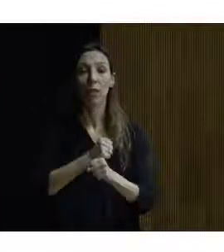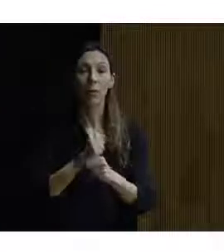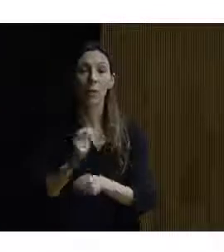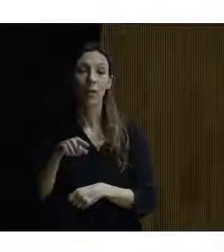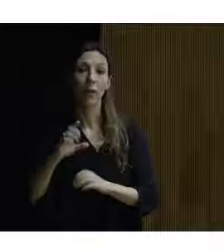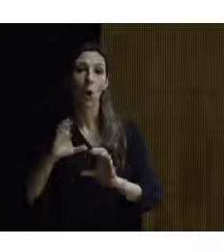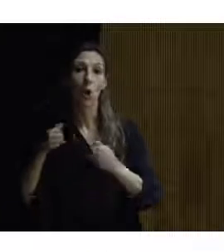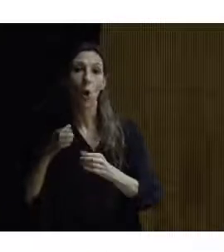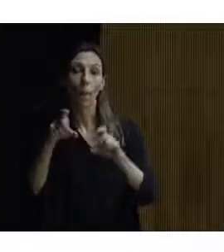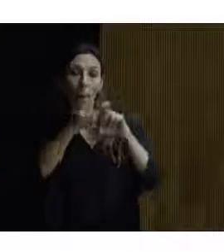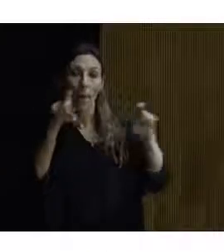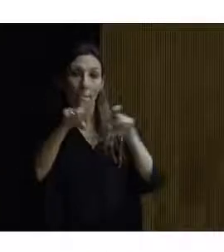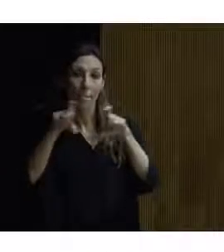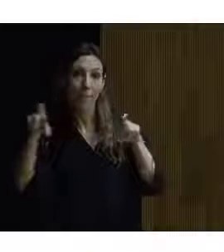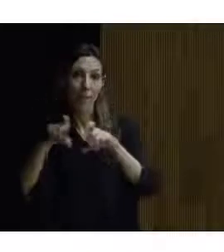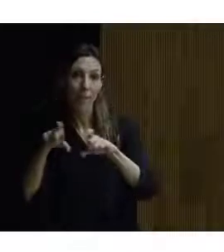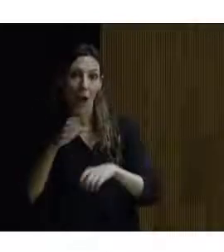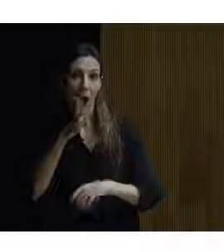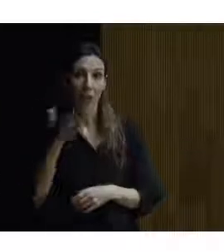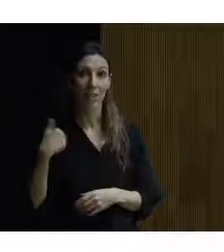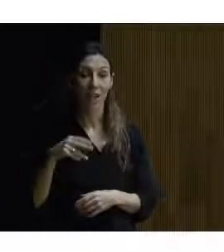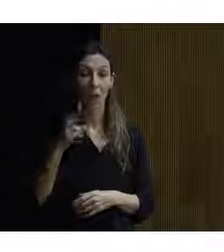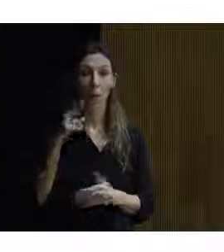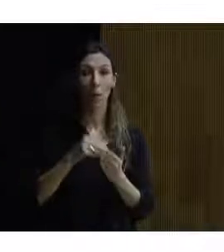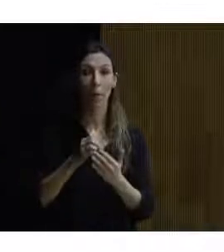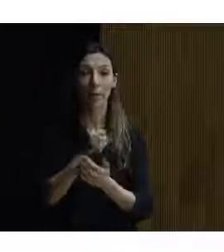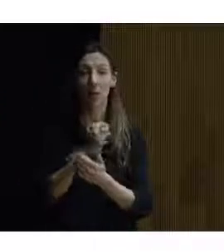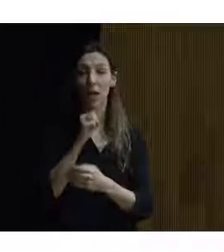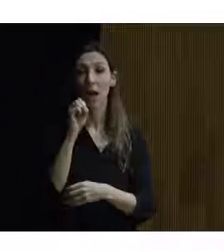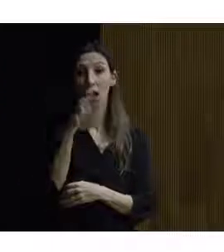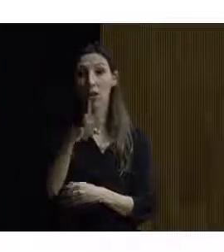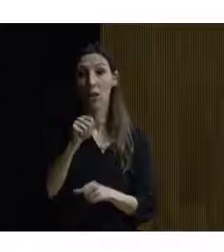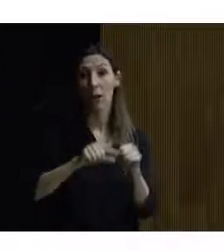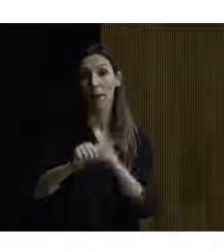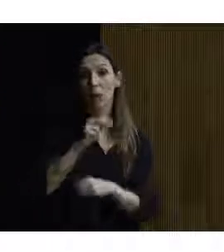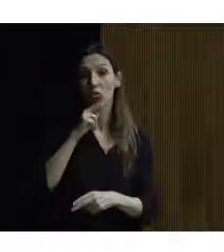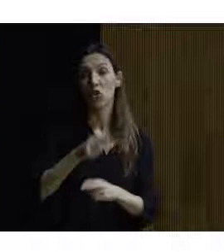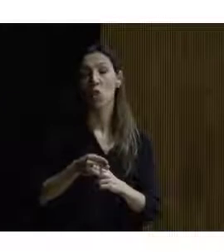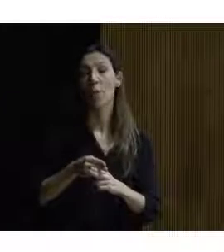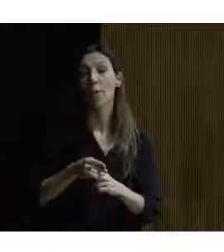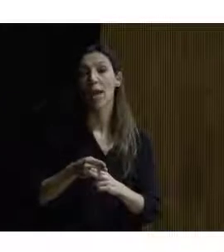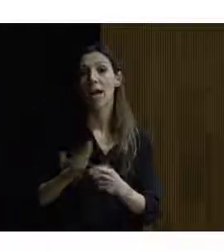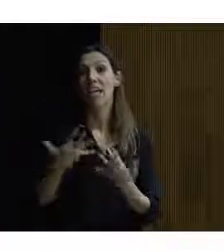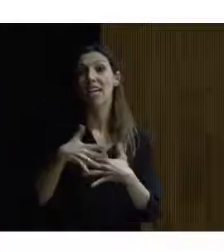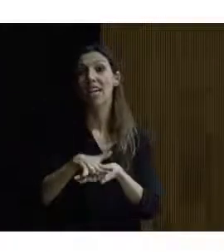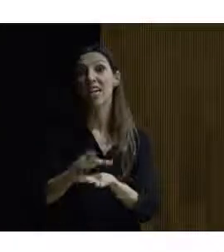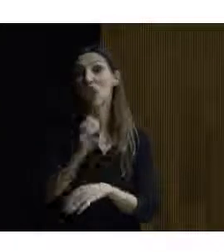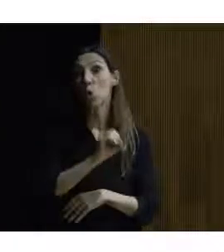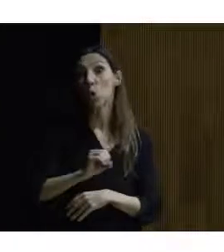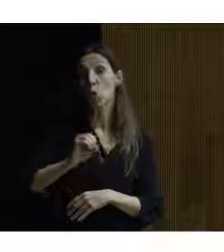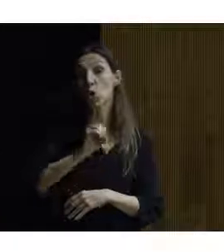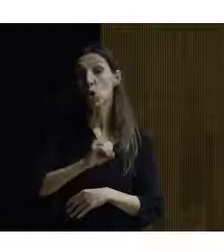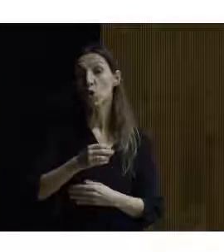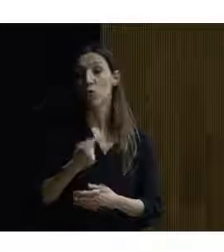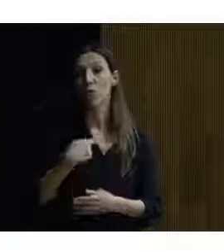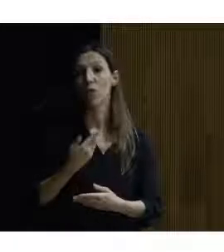que ahora desde el año 2014 están bajo el nombre de Illunion yo estoy dentro de los